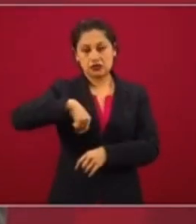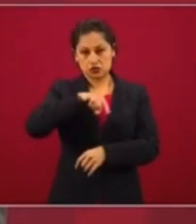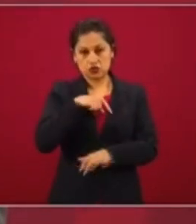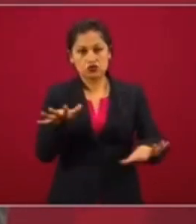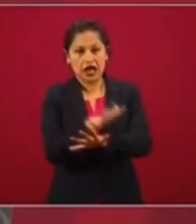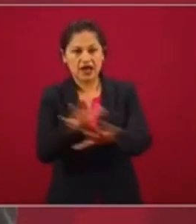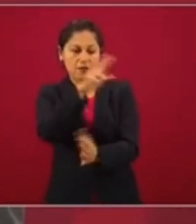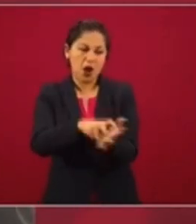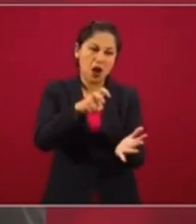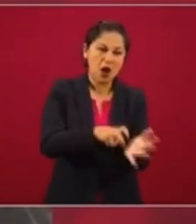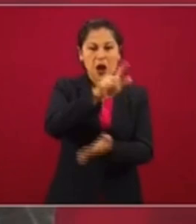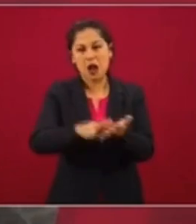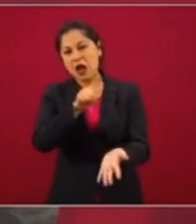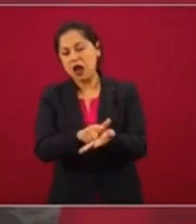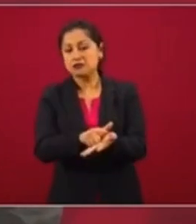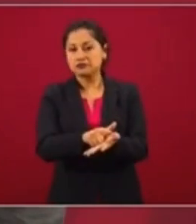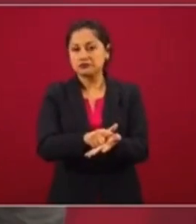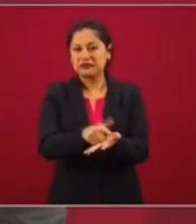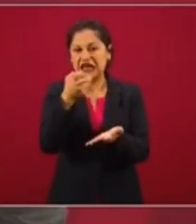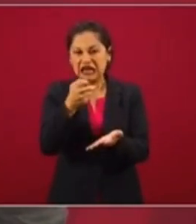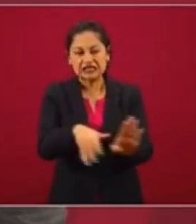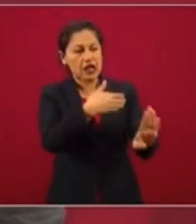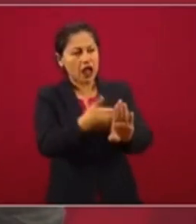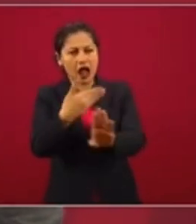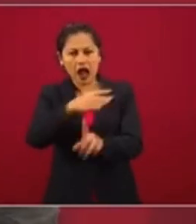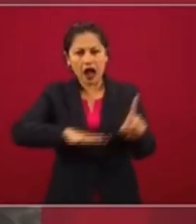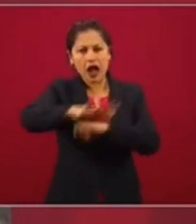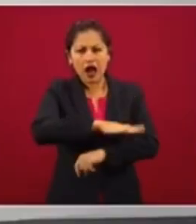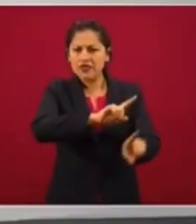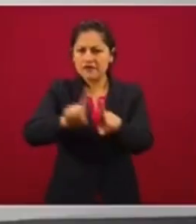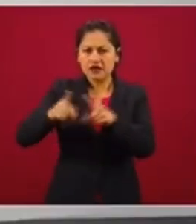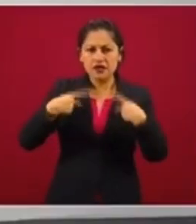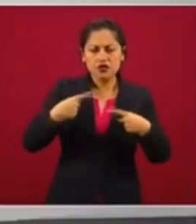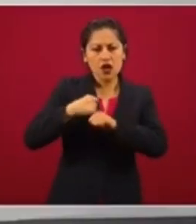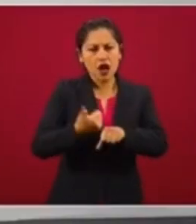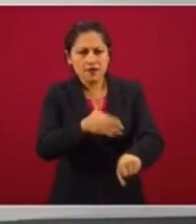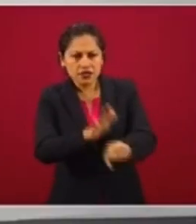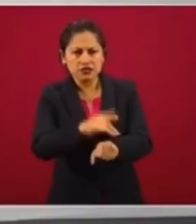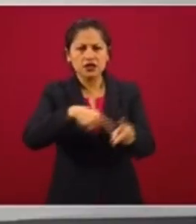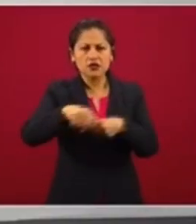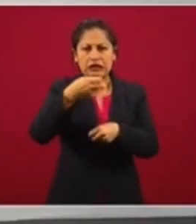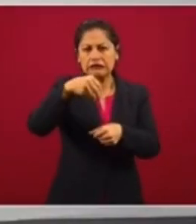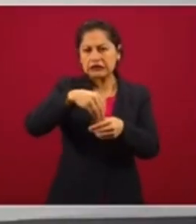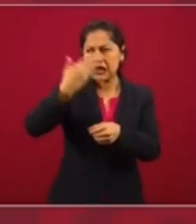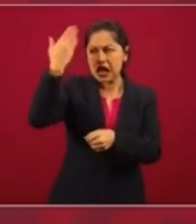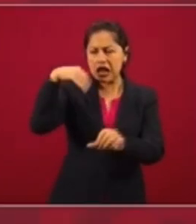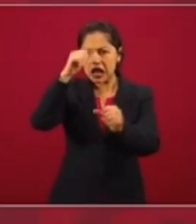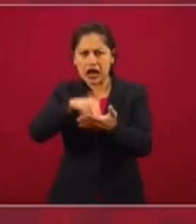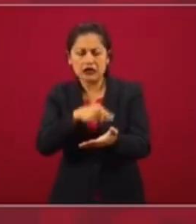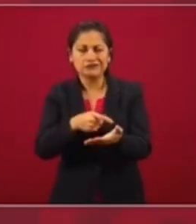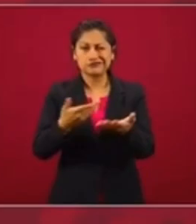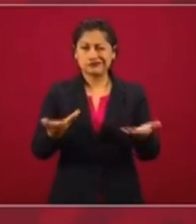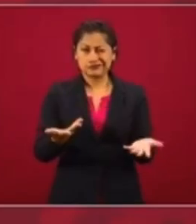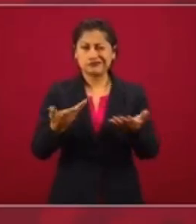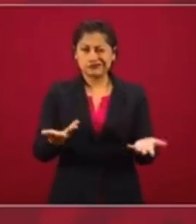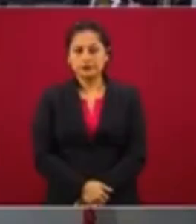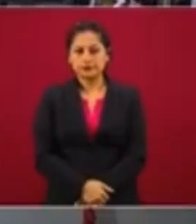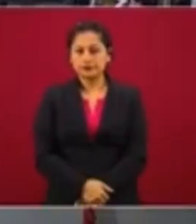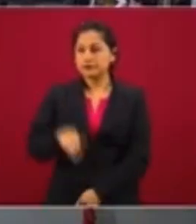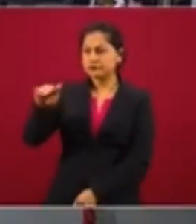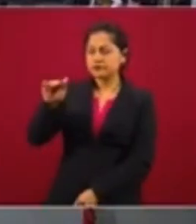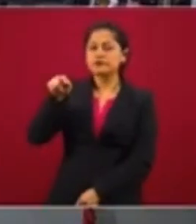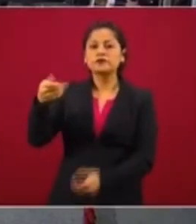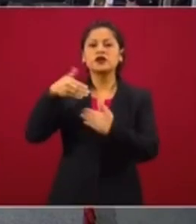viene una reforma que va a afectar a las administradoras de estos fondos. No es así.